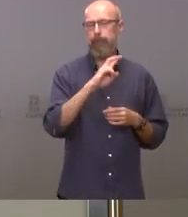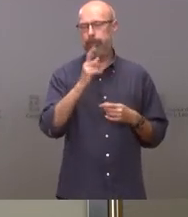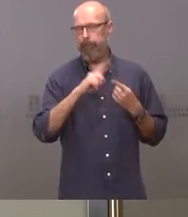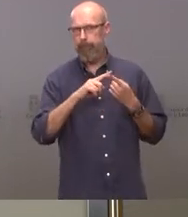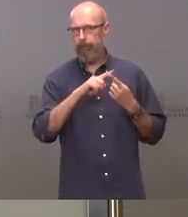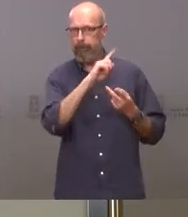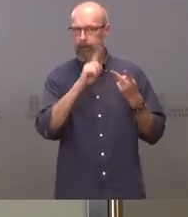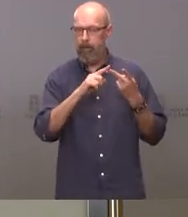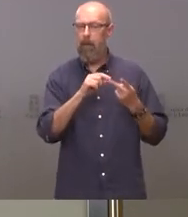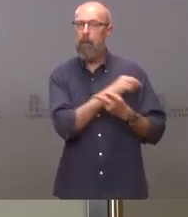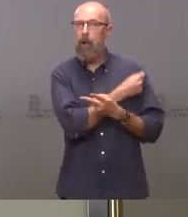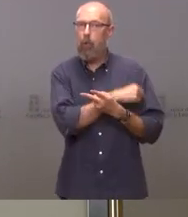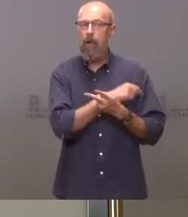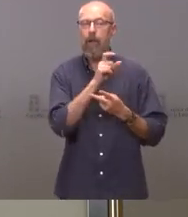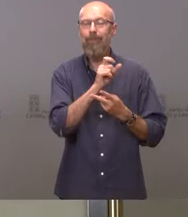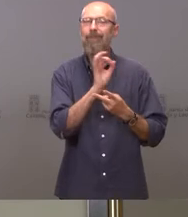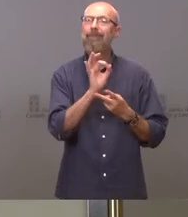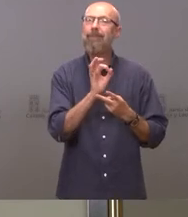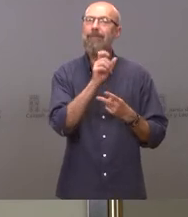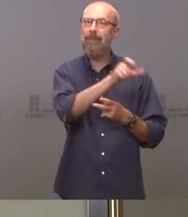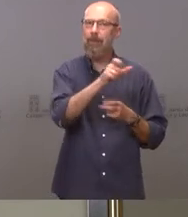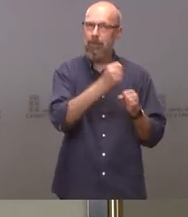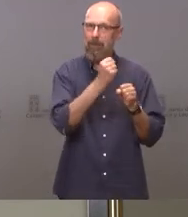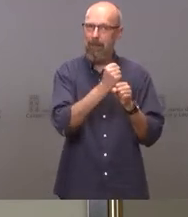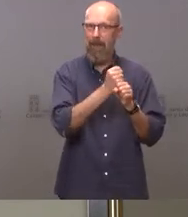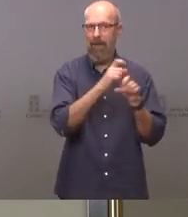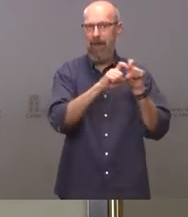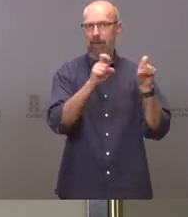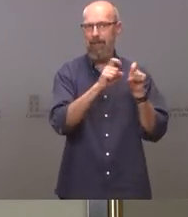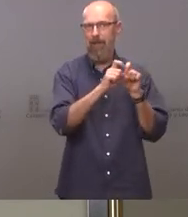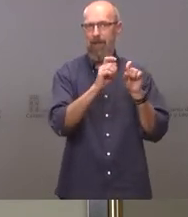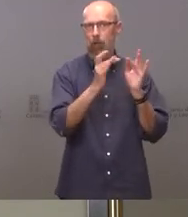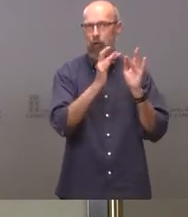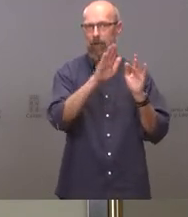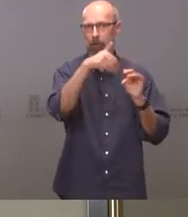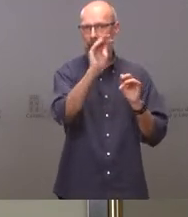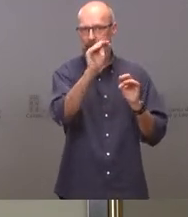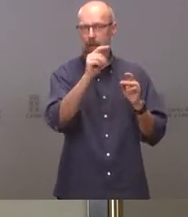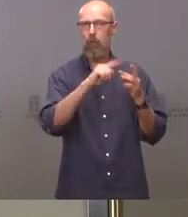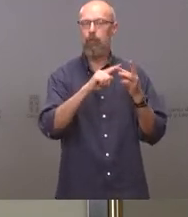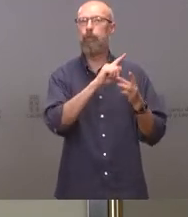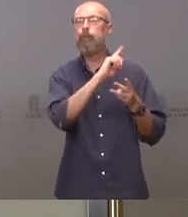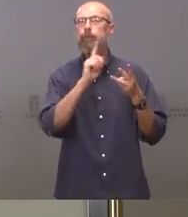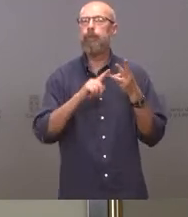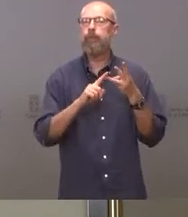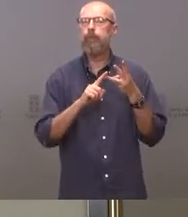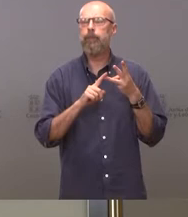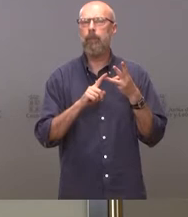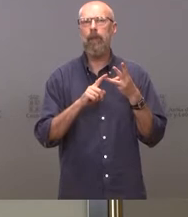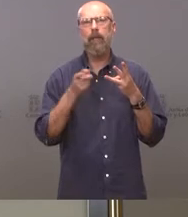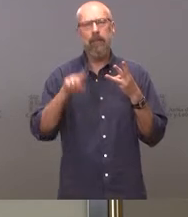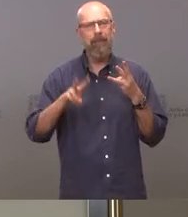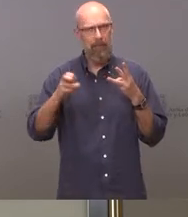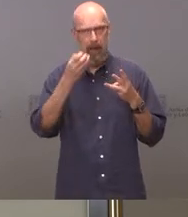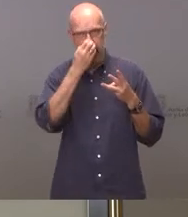los vacunaciones a trabajadores de exportadoras si saben algo porque les pidieron una lista nos dijo el jueves pasado y luego de lo de Medina